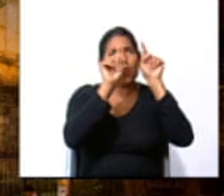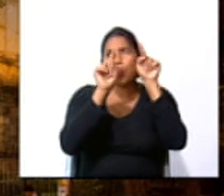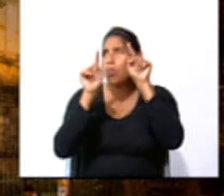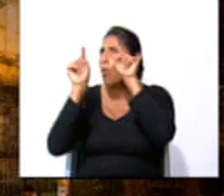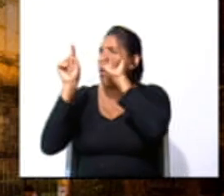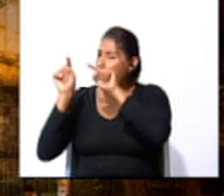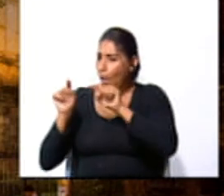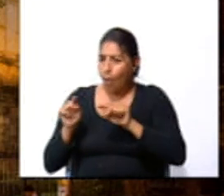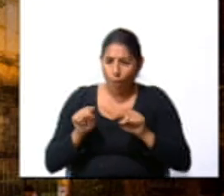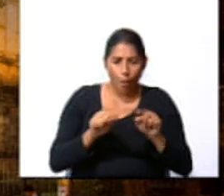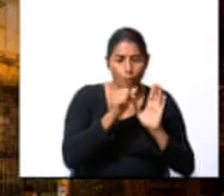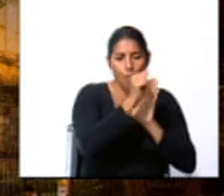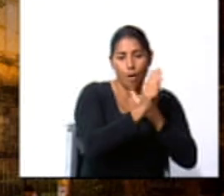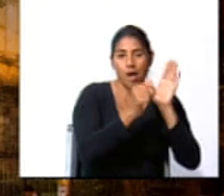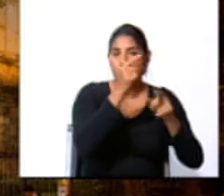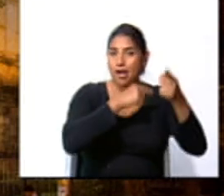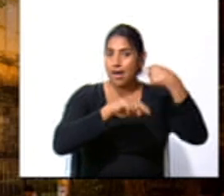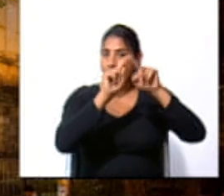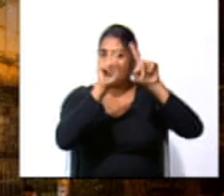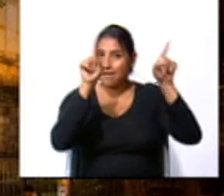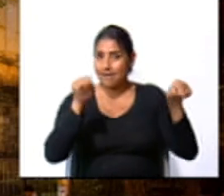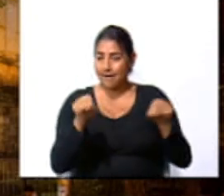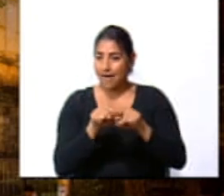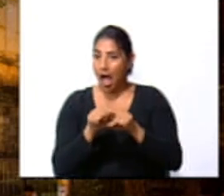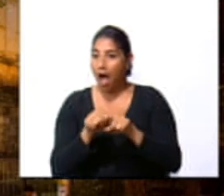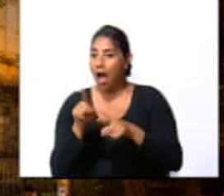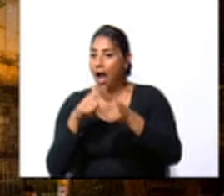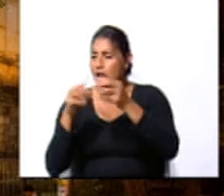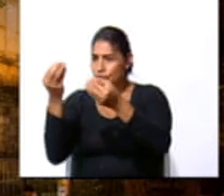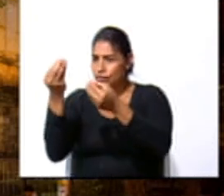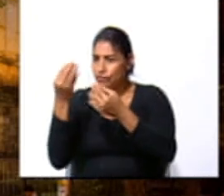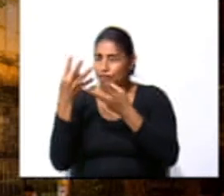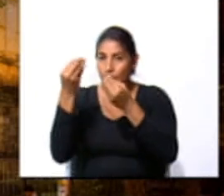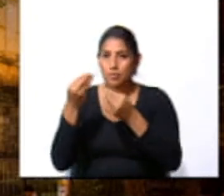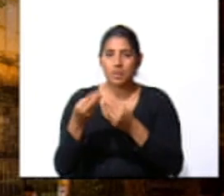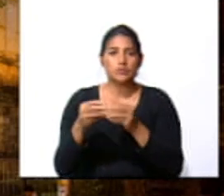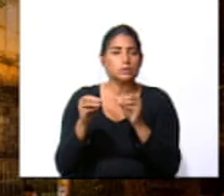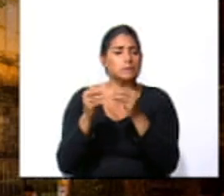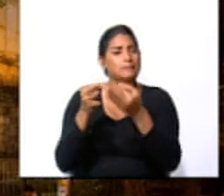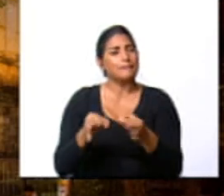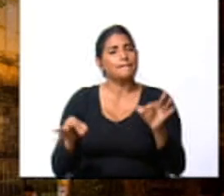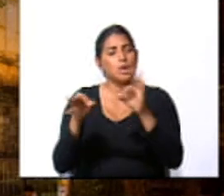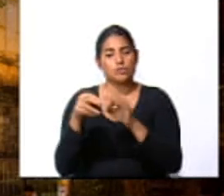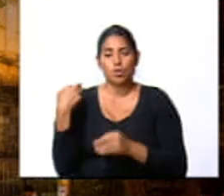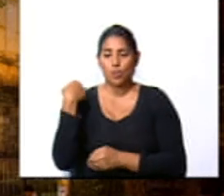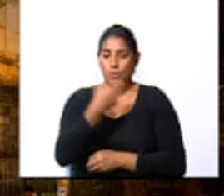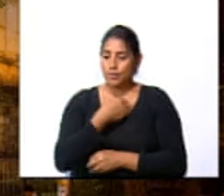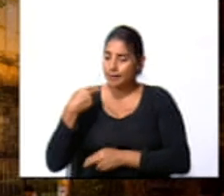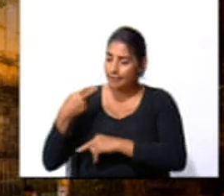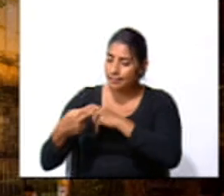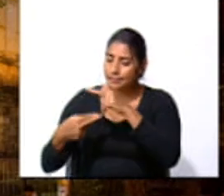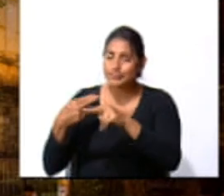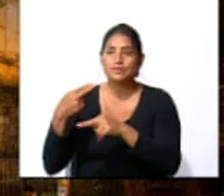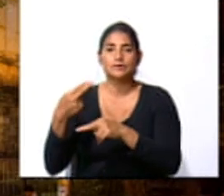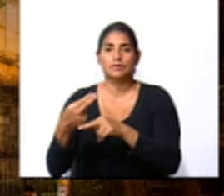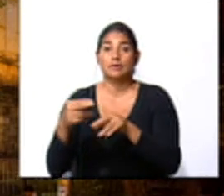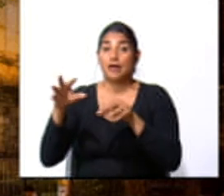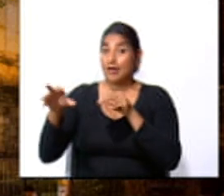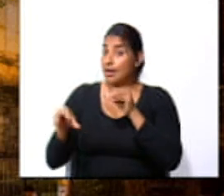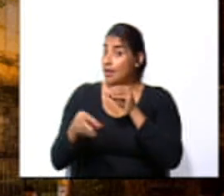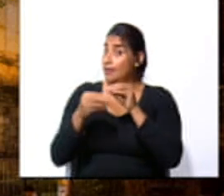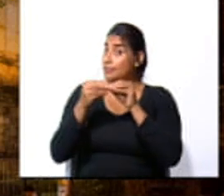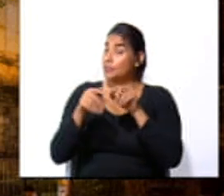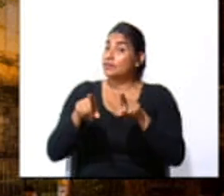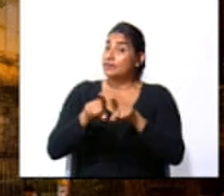obra de arte, información relevante, datos importantes sobre nuestra historia y además